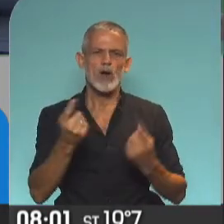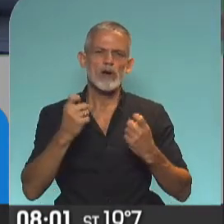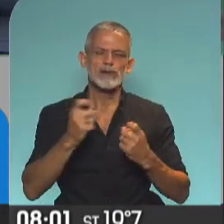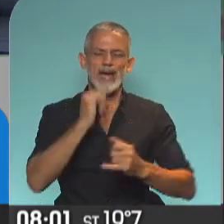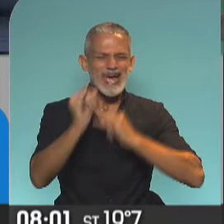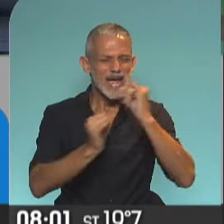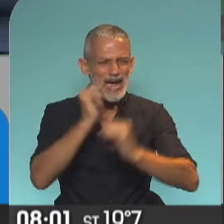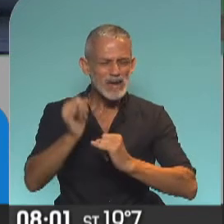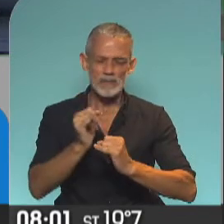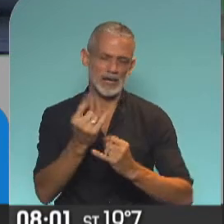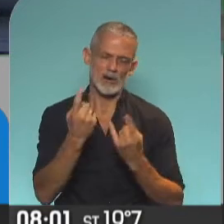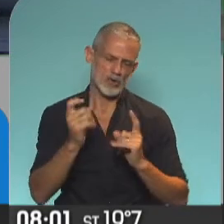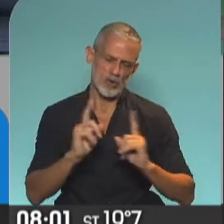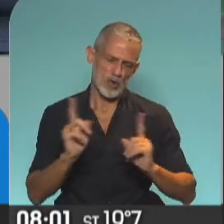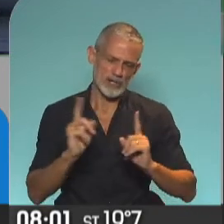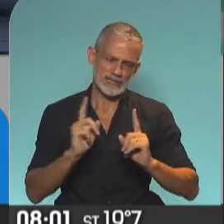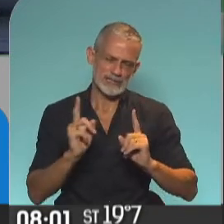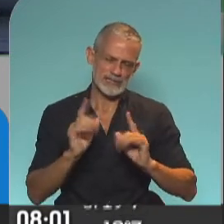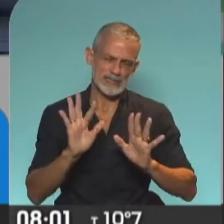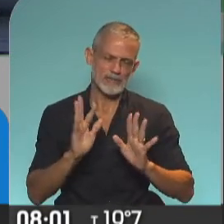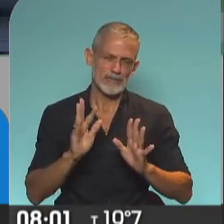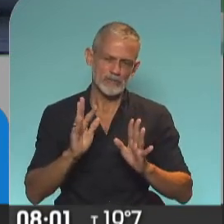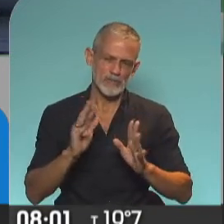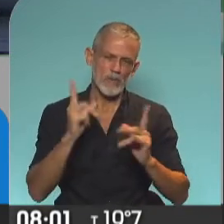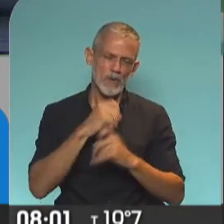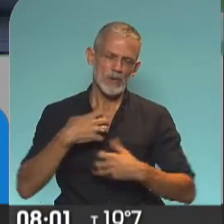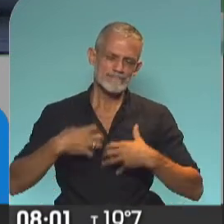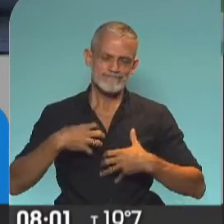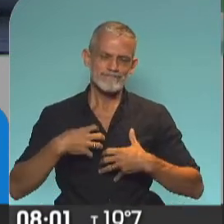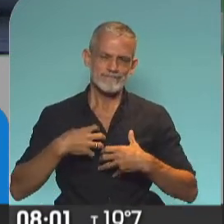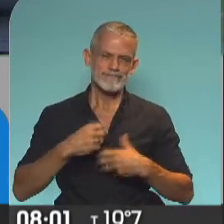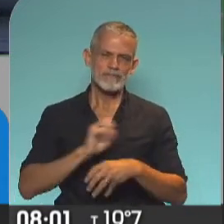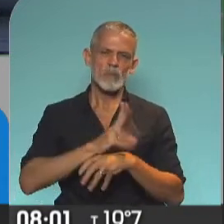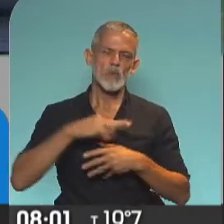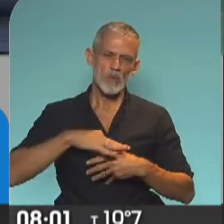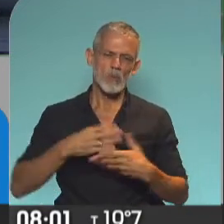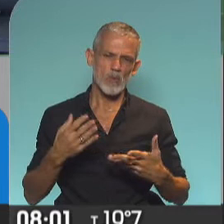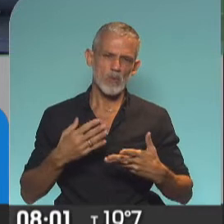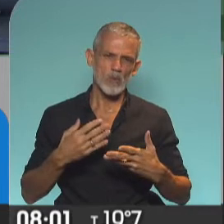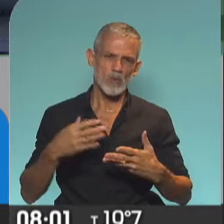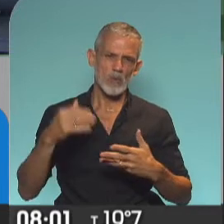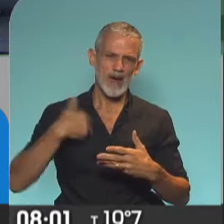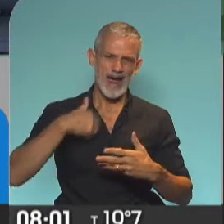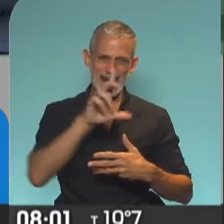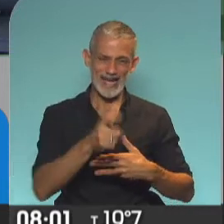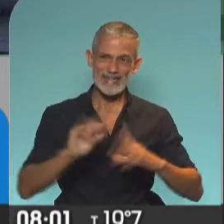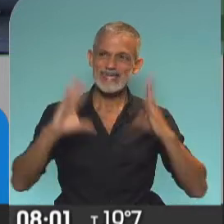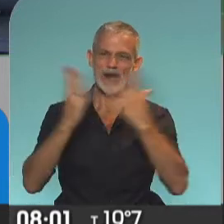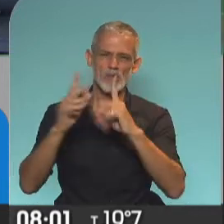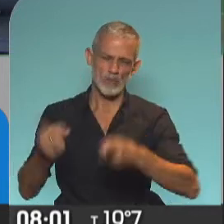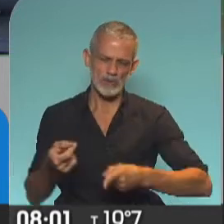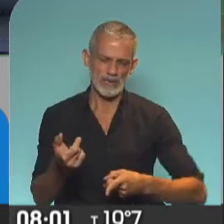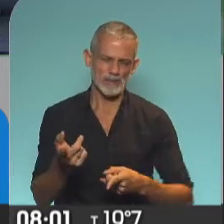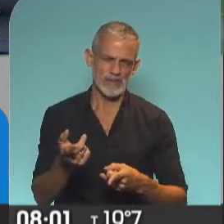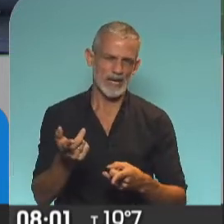explicar las complicaciones que ha traído esta pandemia en nuestro país y en el mundo. Así que,